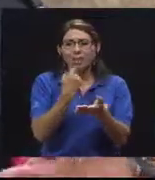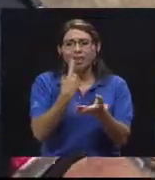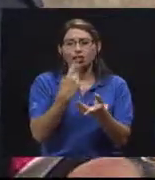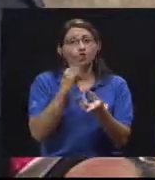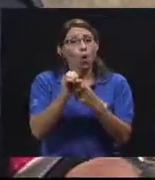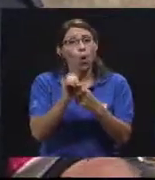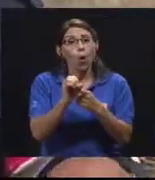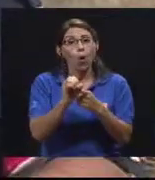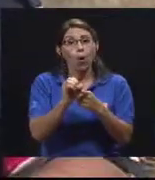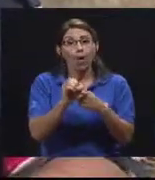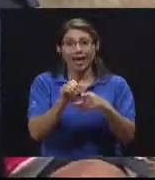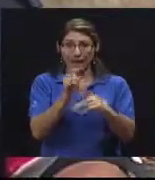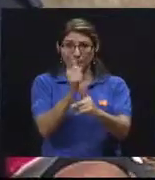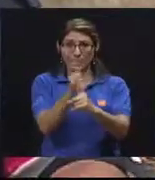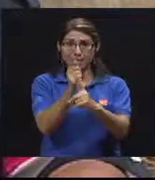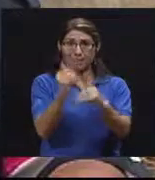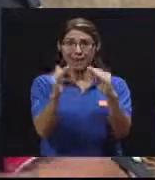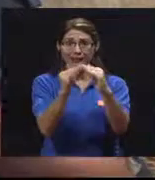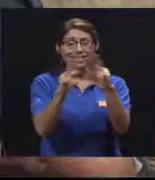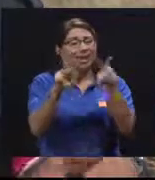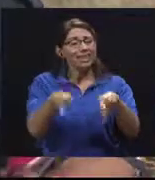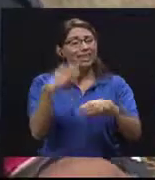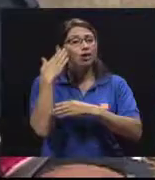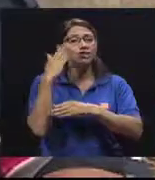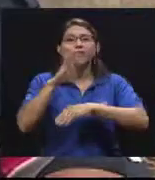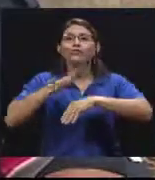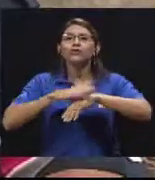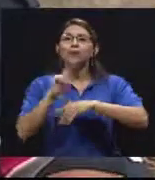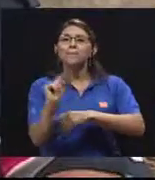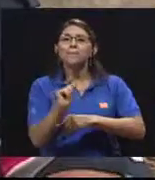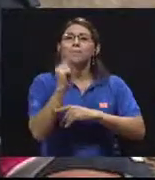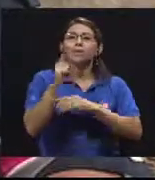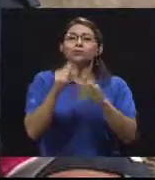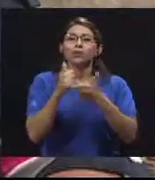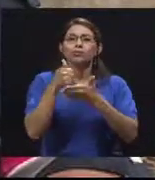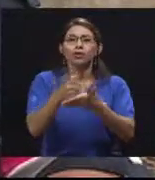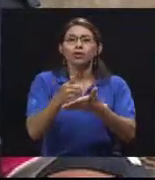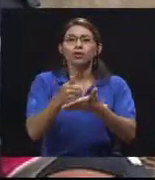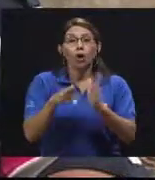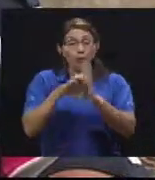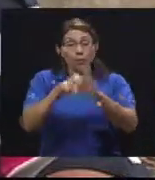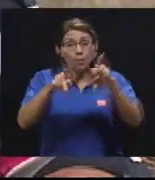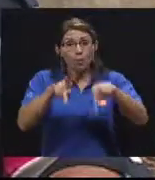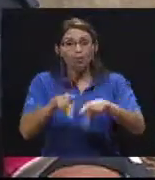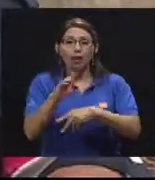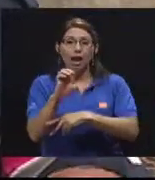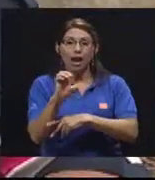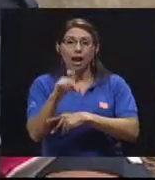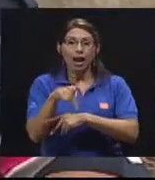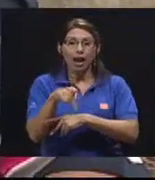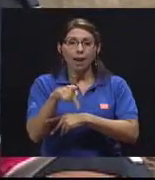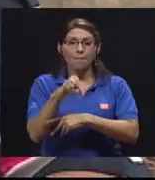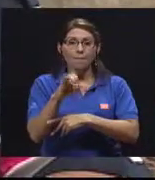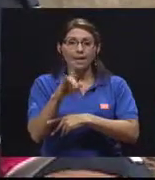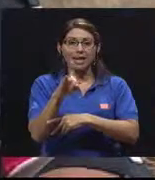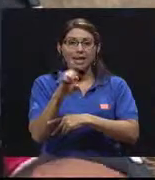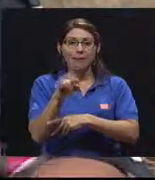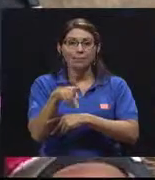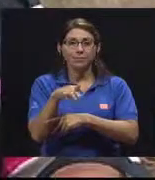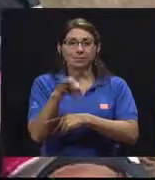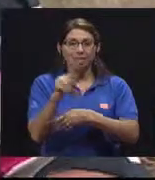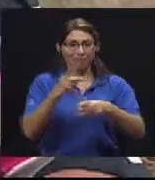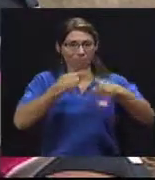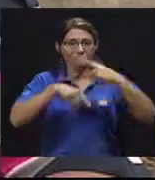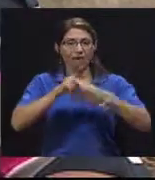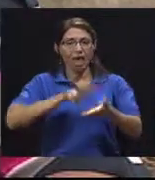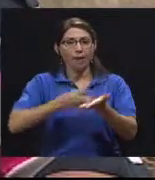incluso cuando en los mismos hogares la gente no sabe primeros auxilios o cómo tratar a esa persona. Una persona con epilepsia, por ejemplo, que en